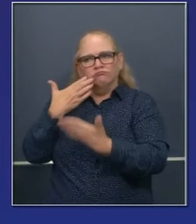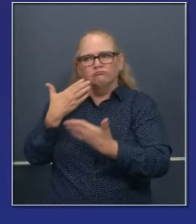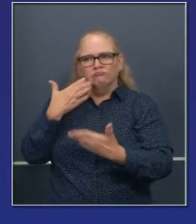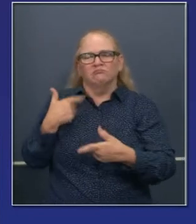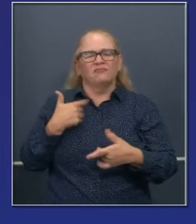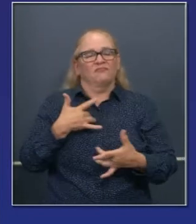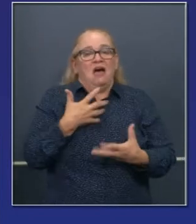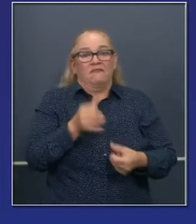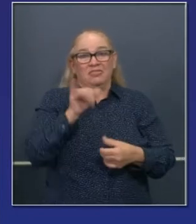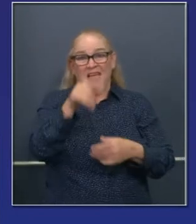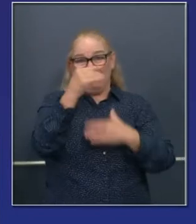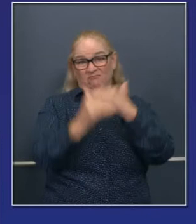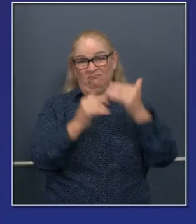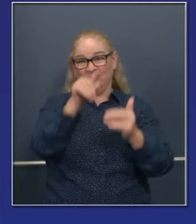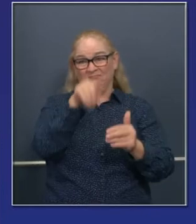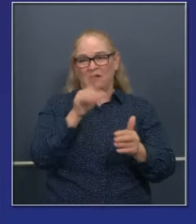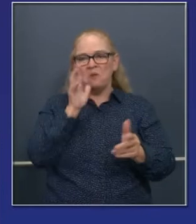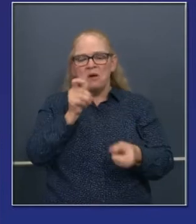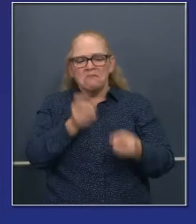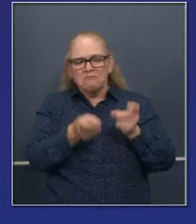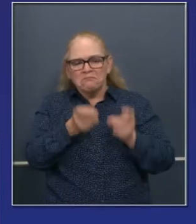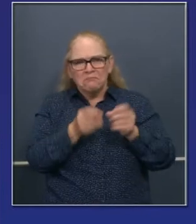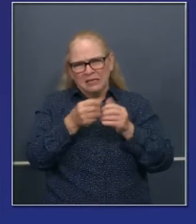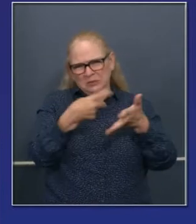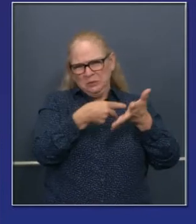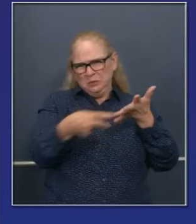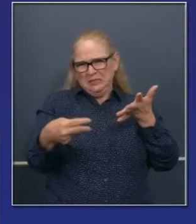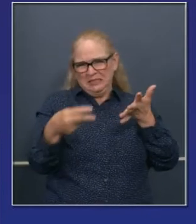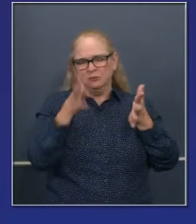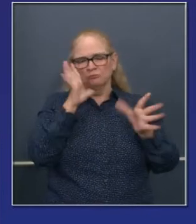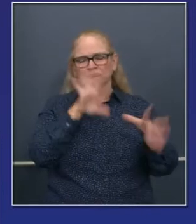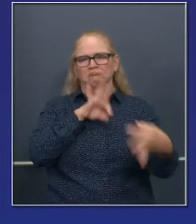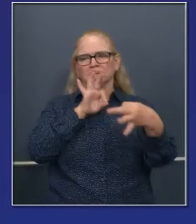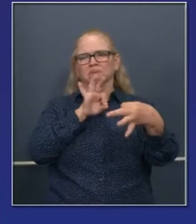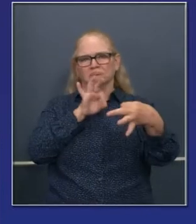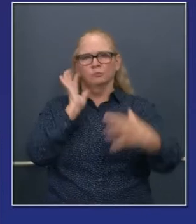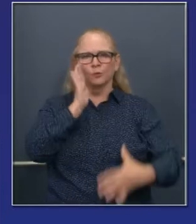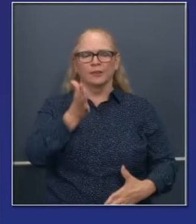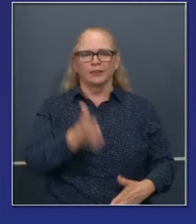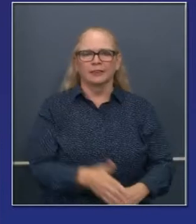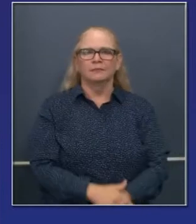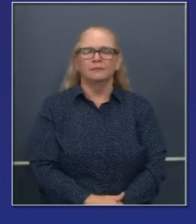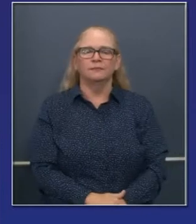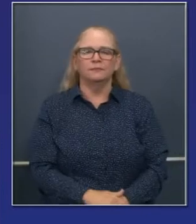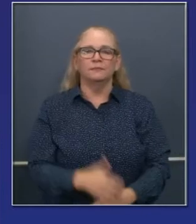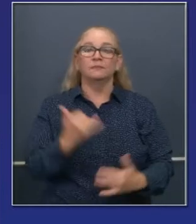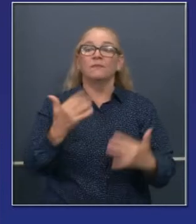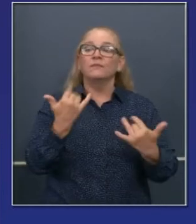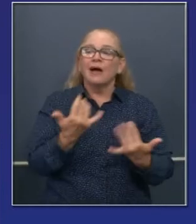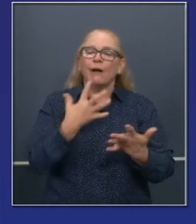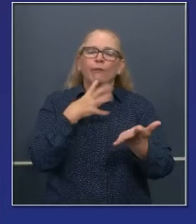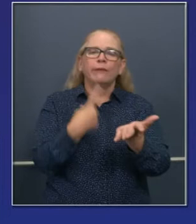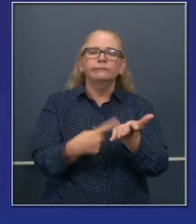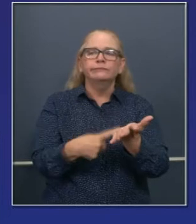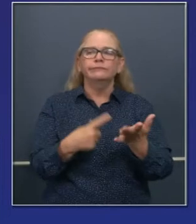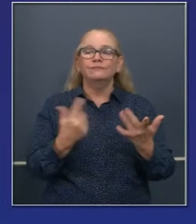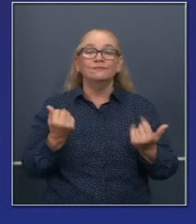ponerlas en acción muy pronto. También hay trabajo en cuanto a infraestructura de